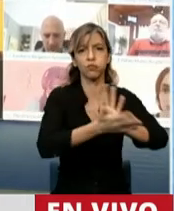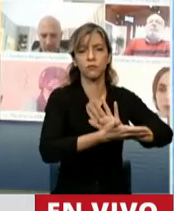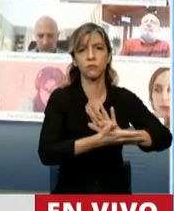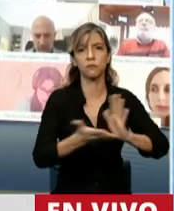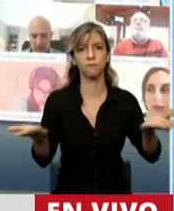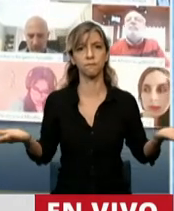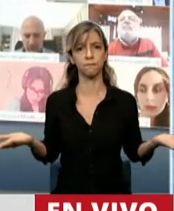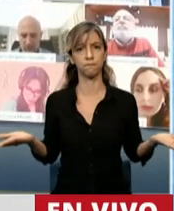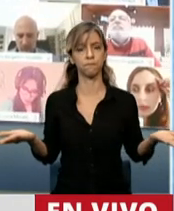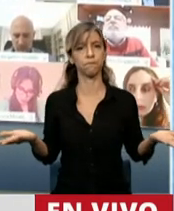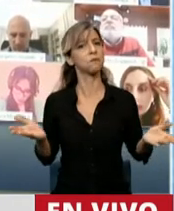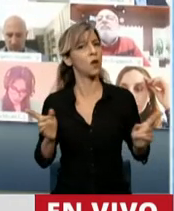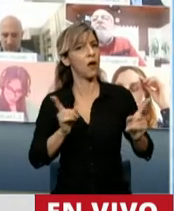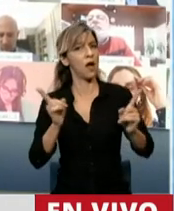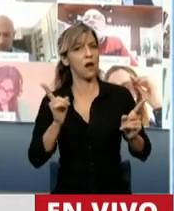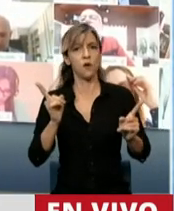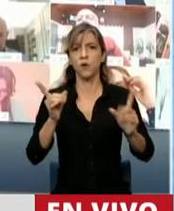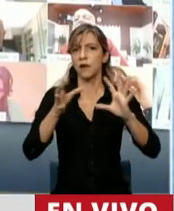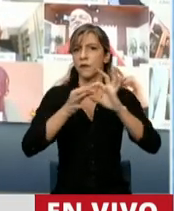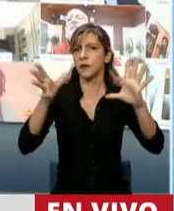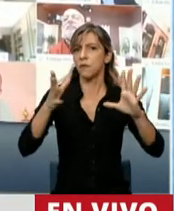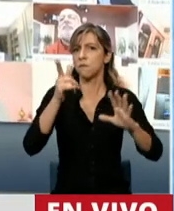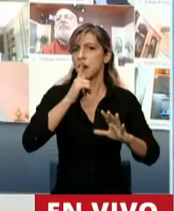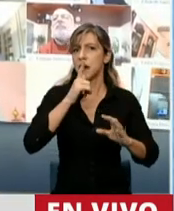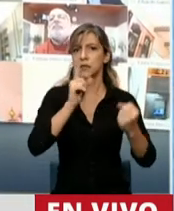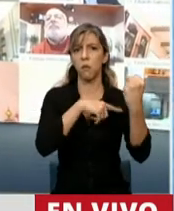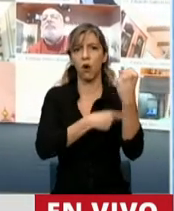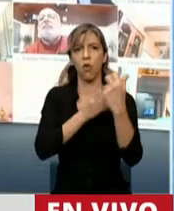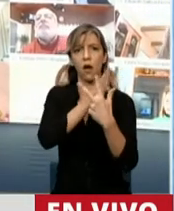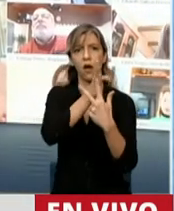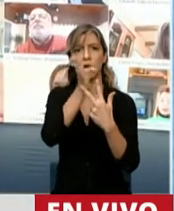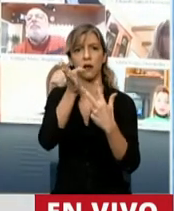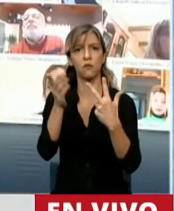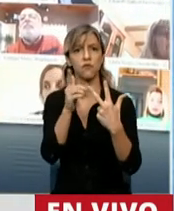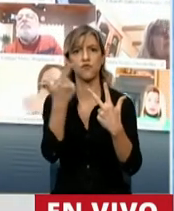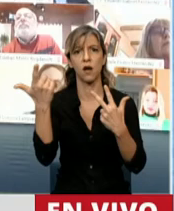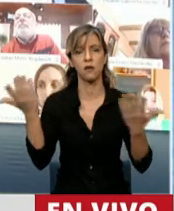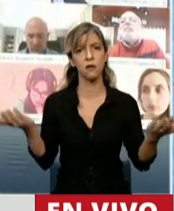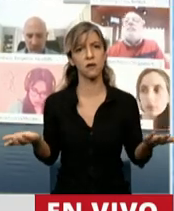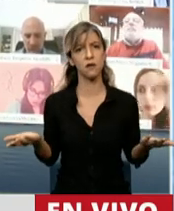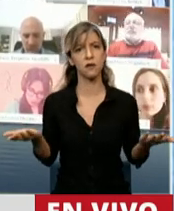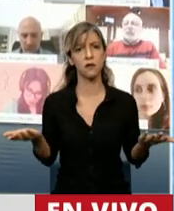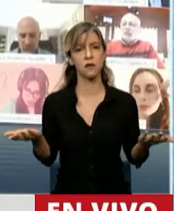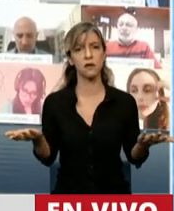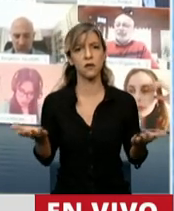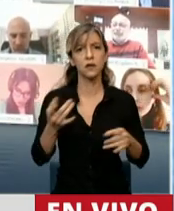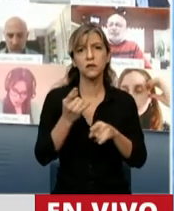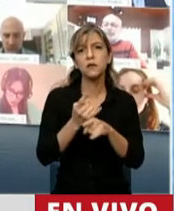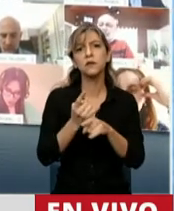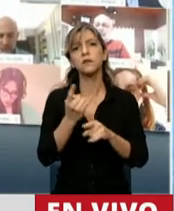plebiscitarias y no son republicanas. Se cumple con elecciones